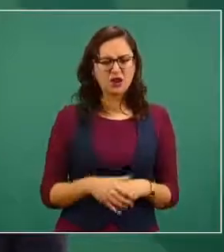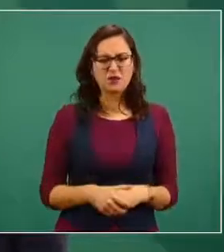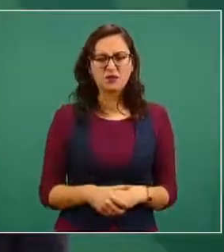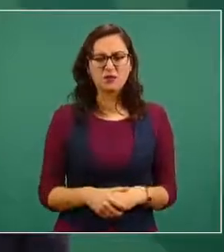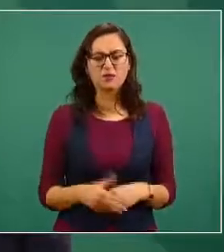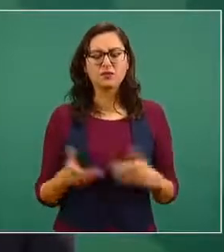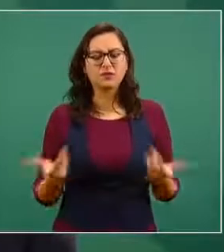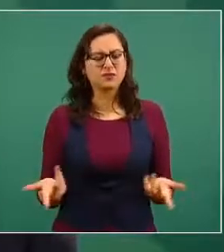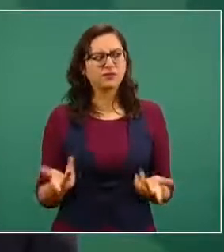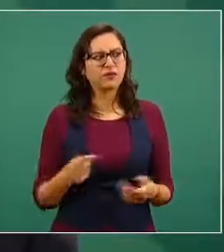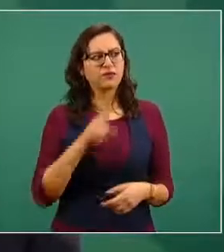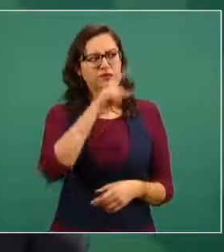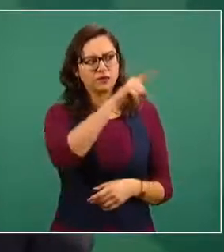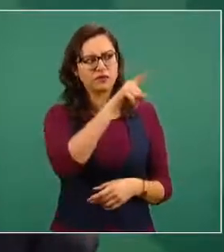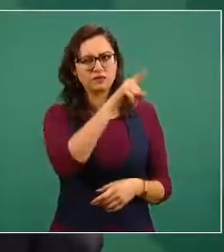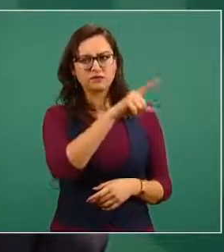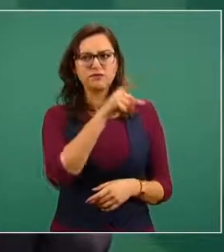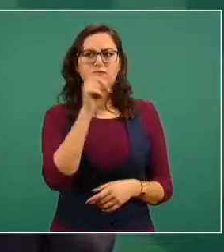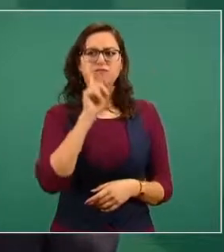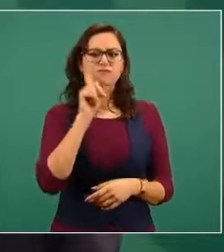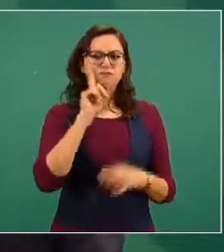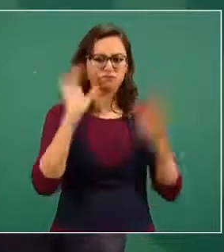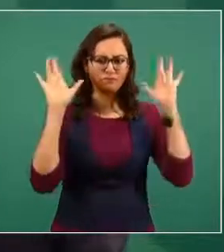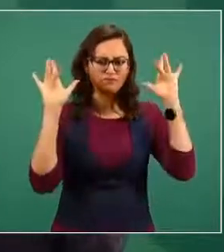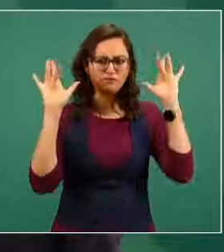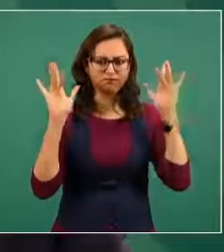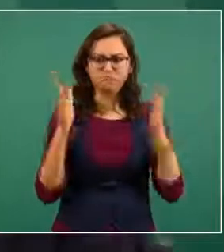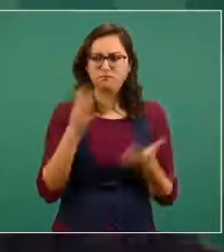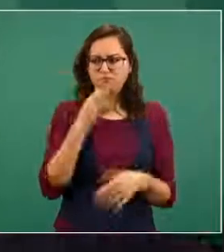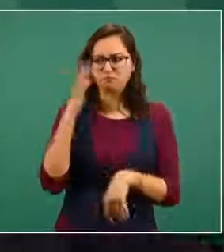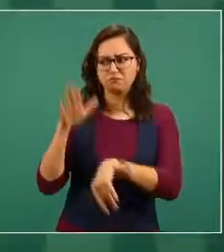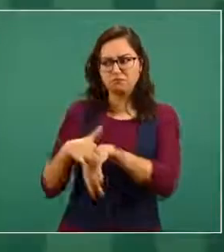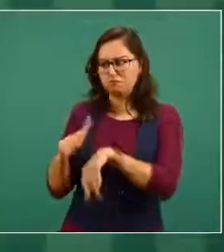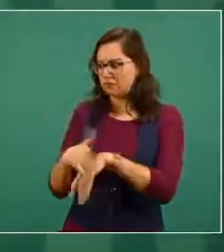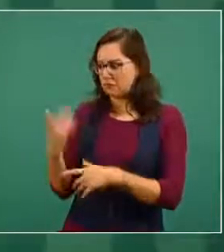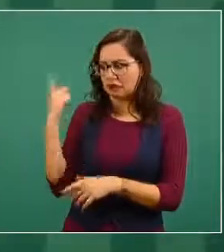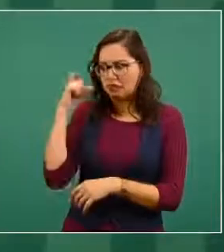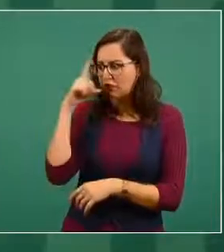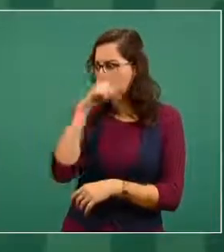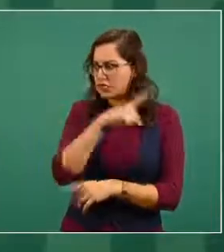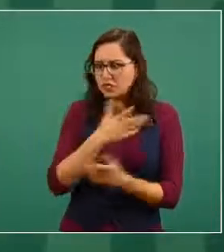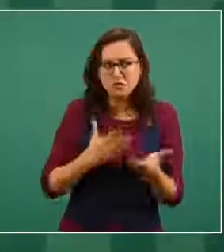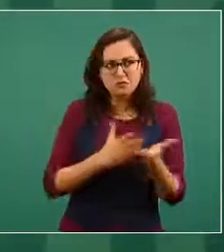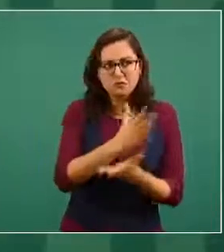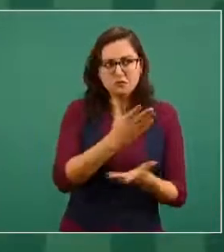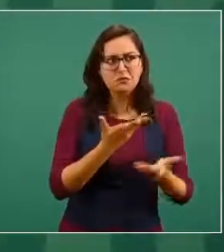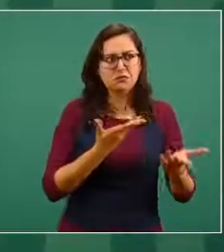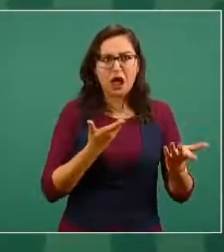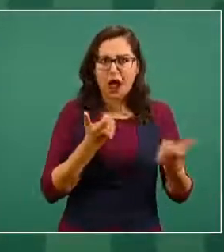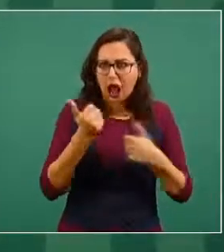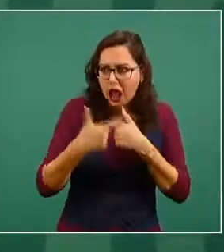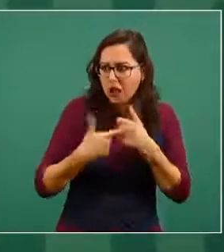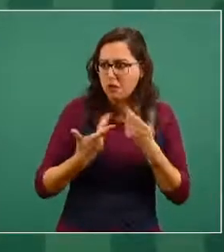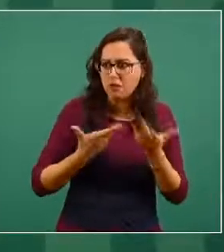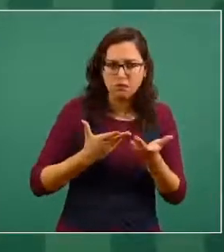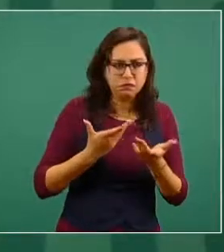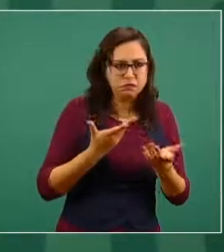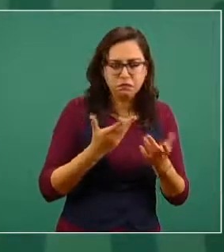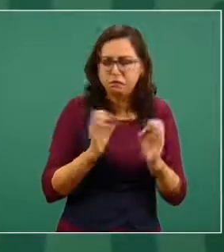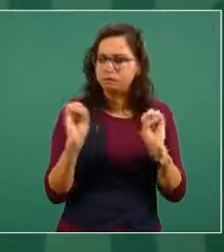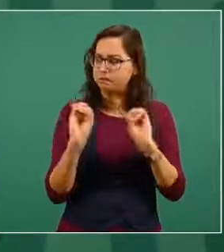Lo hizo notar así la consul de Los Ángeles, Marcela Celorio. Pero finalmente pudimos garantizar en ese primer tramo esto.